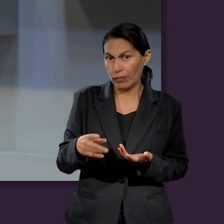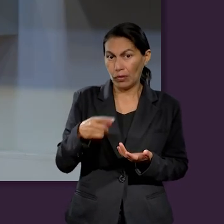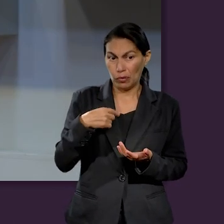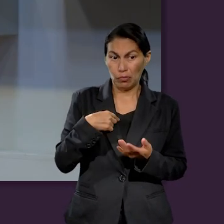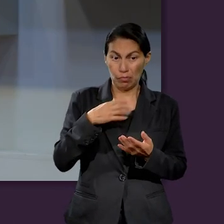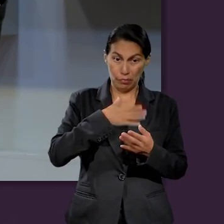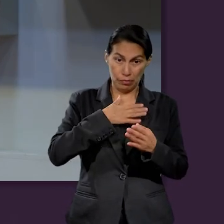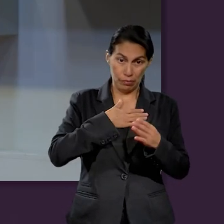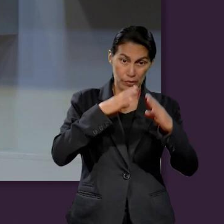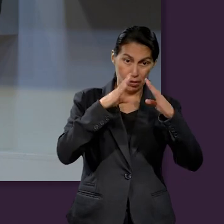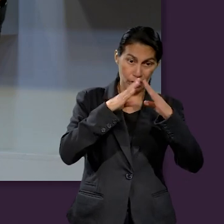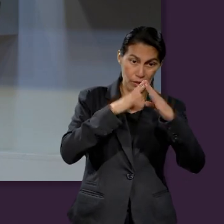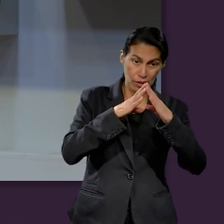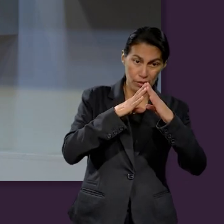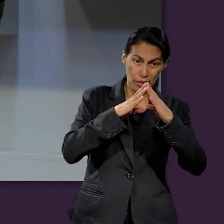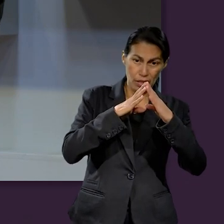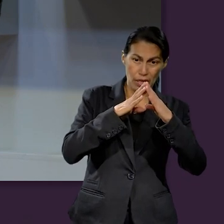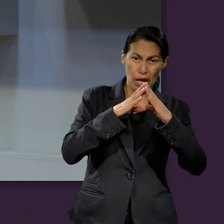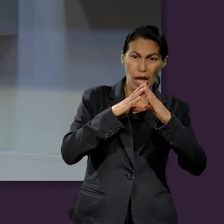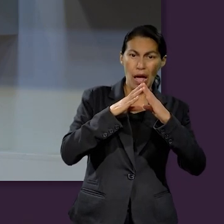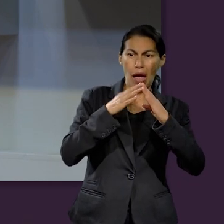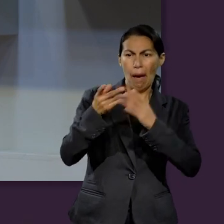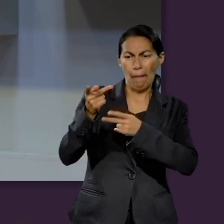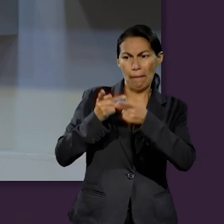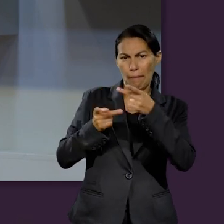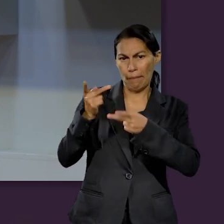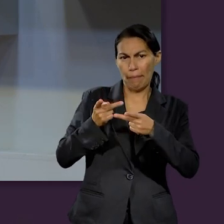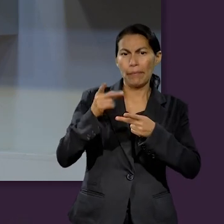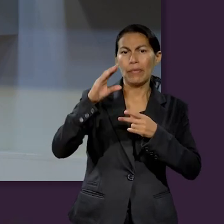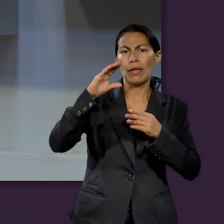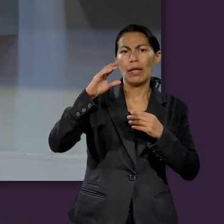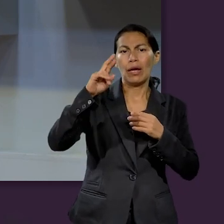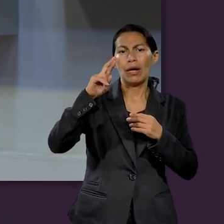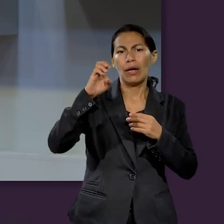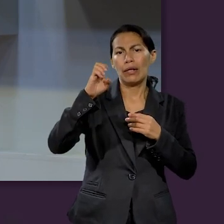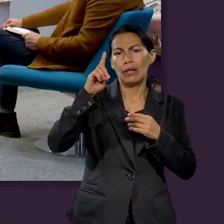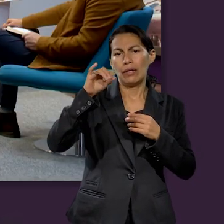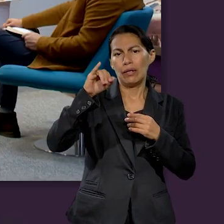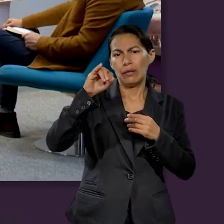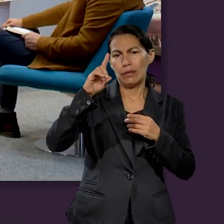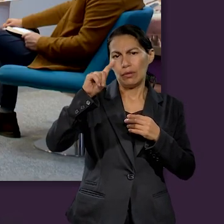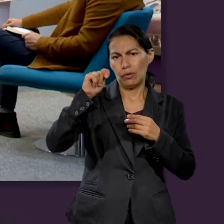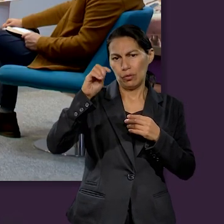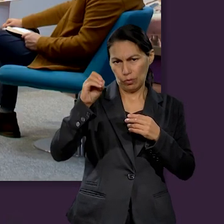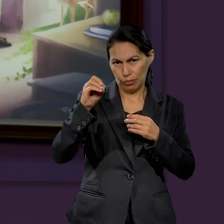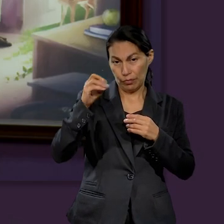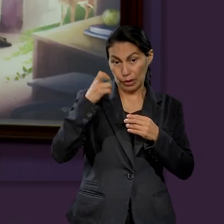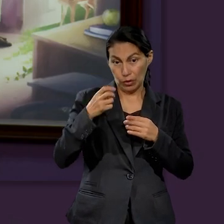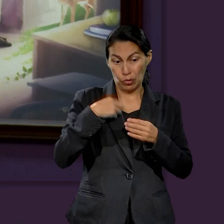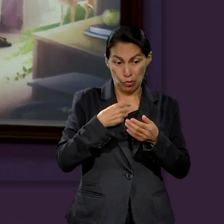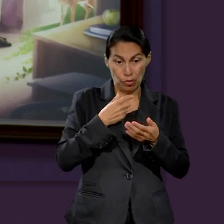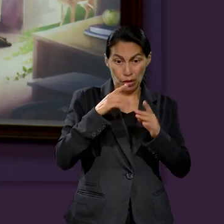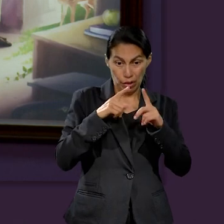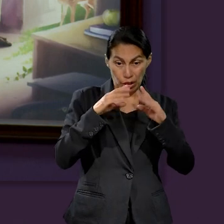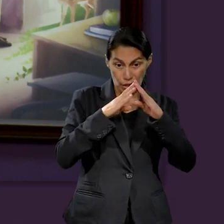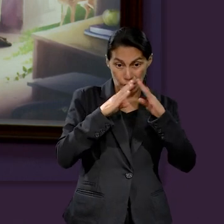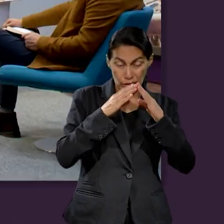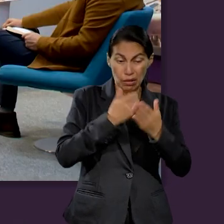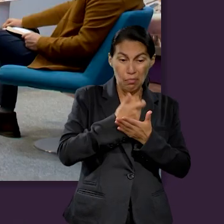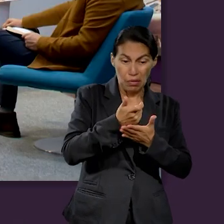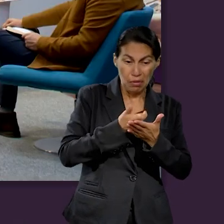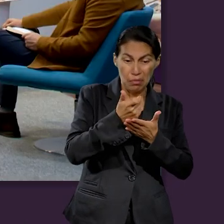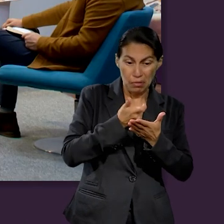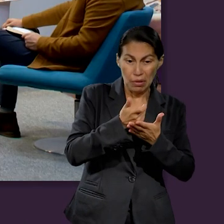si no fuera gracias a un crédito hipotecario que nos permitió a mi familia adquirir algo que va a ser el patrimonio para mis hijas, ¿no?